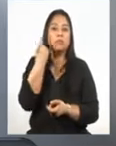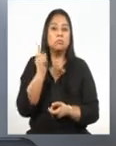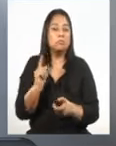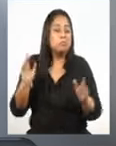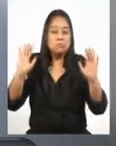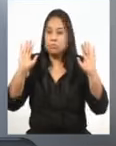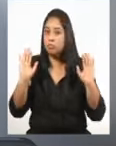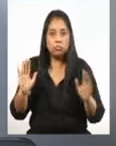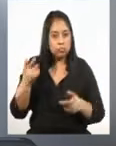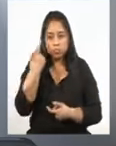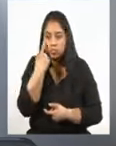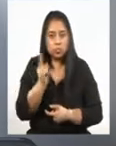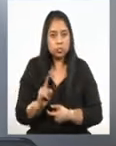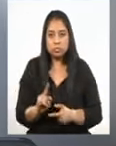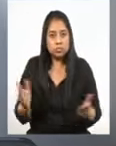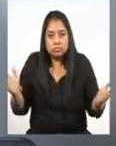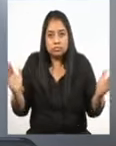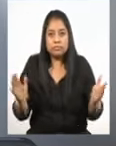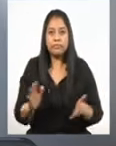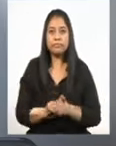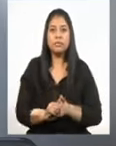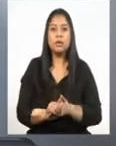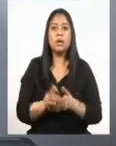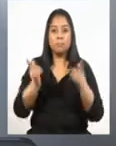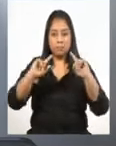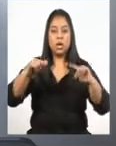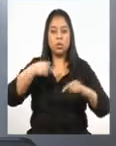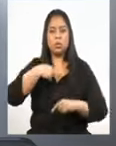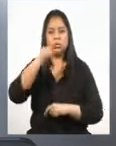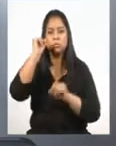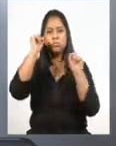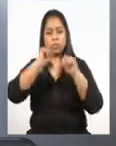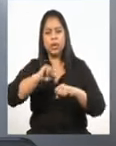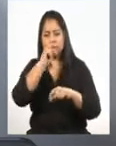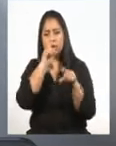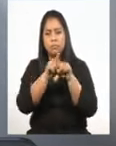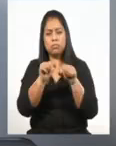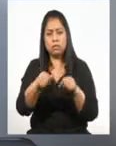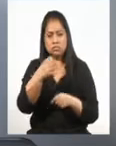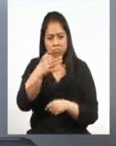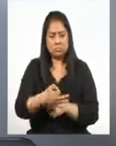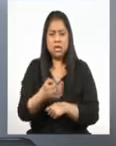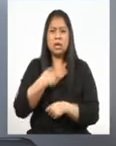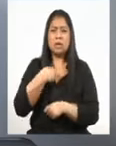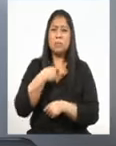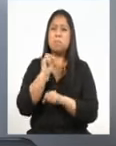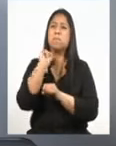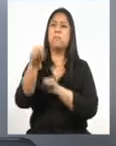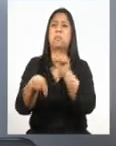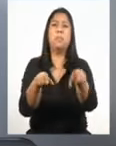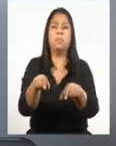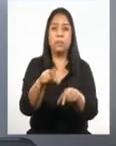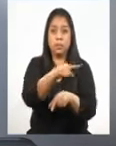visitando. Lo que sí puedo asegurarles es que esto no se lo desea a nadie.